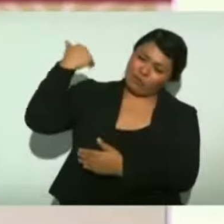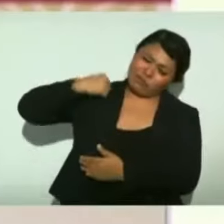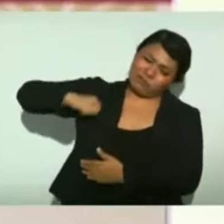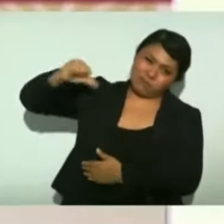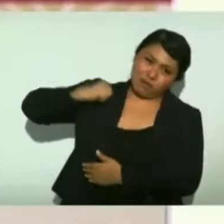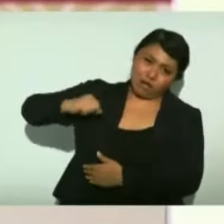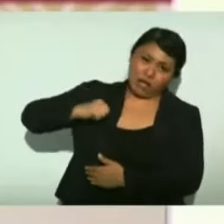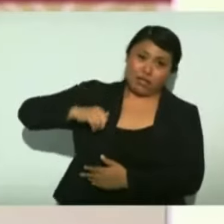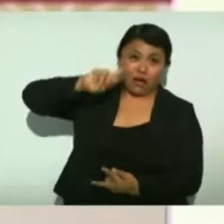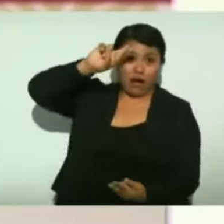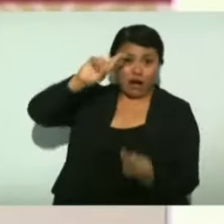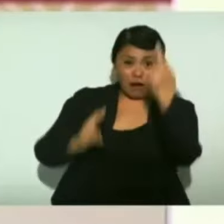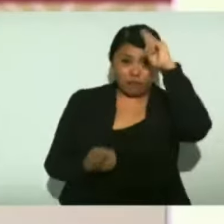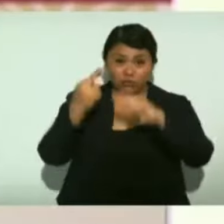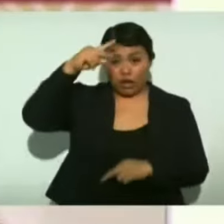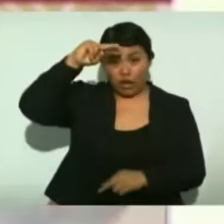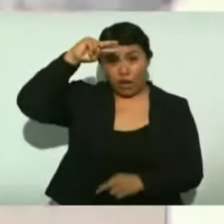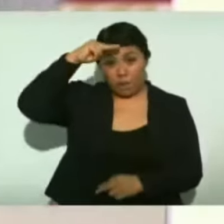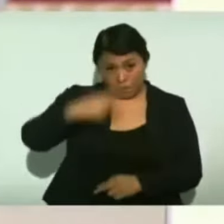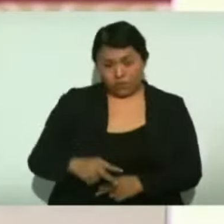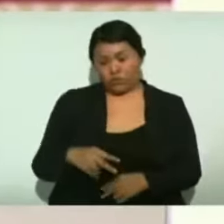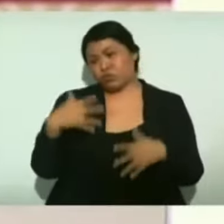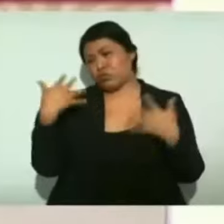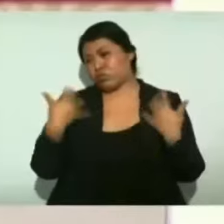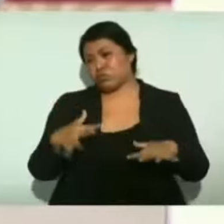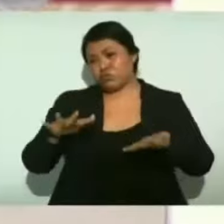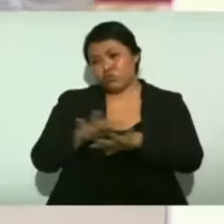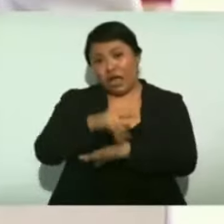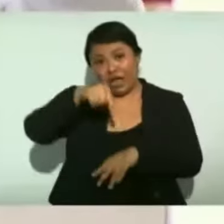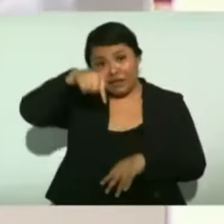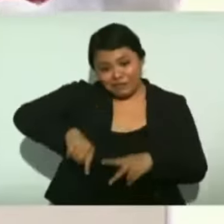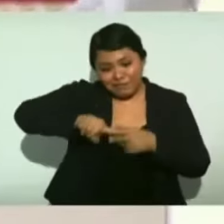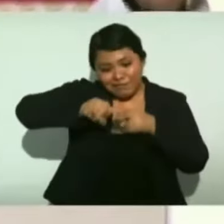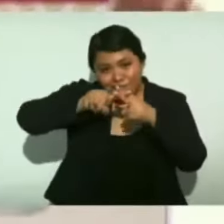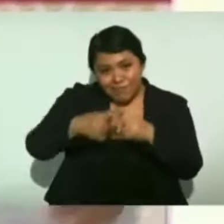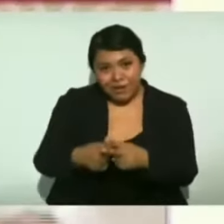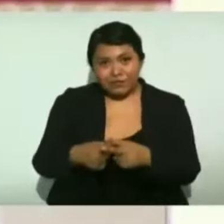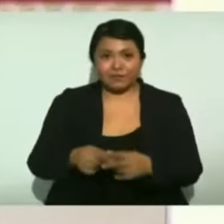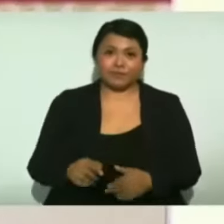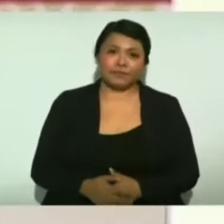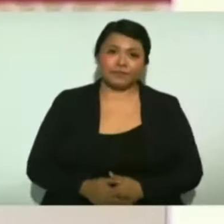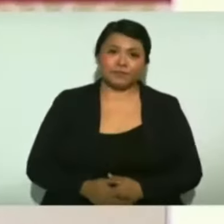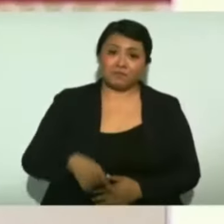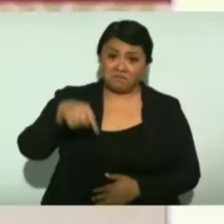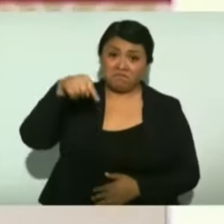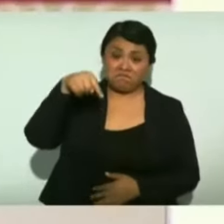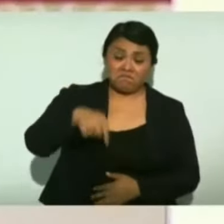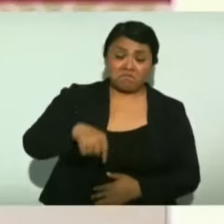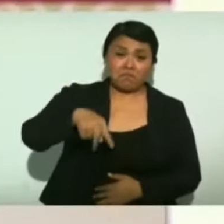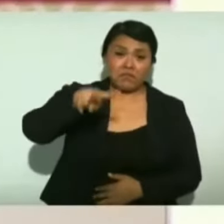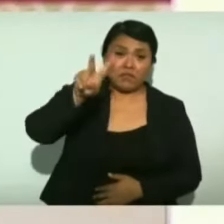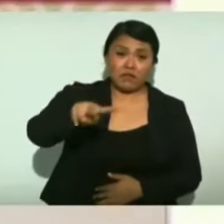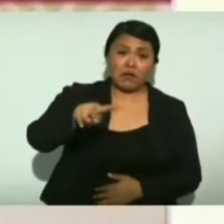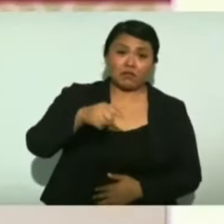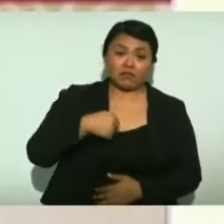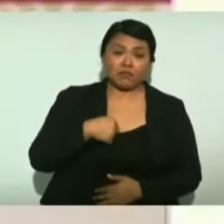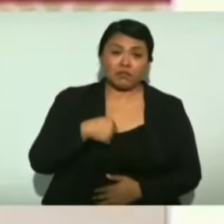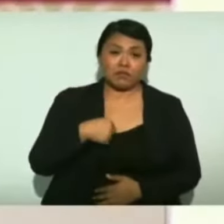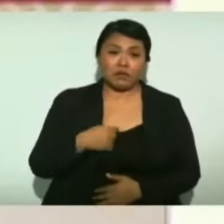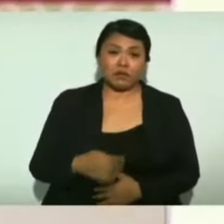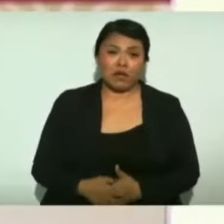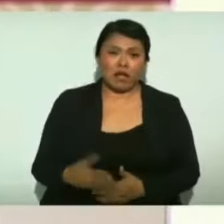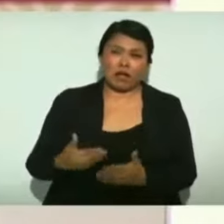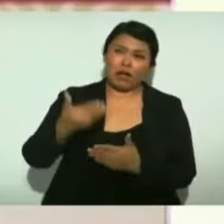Revolución Mexicana. De aquí, en toda esta región, de aquí era un